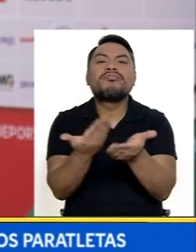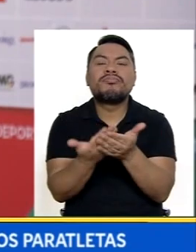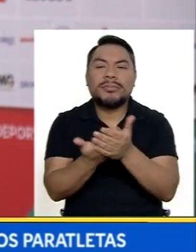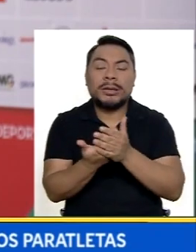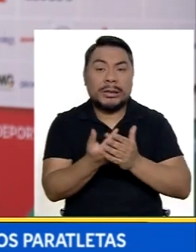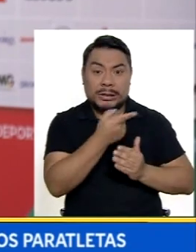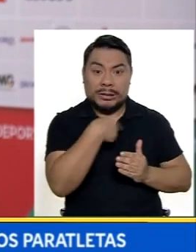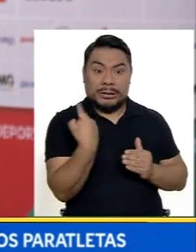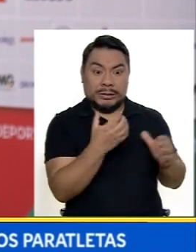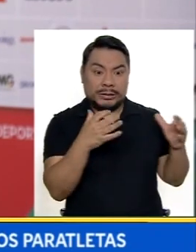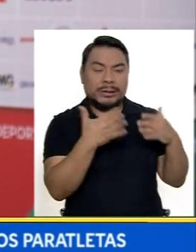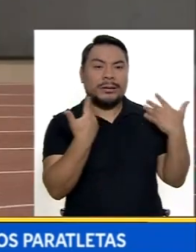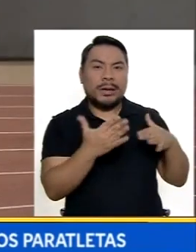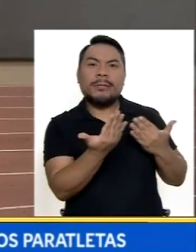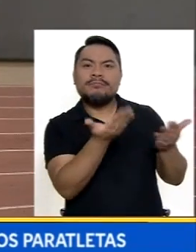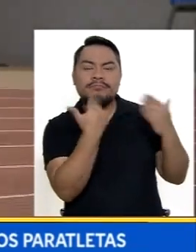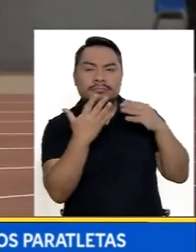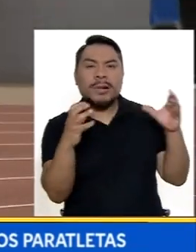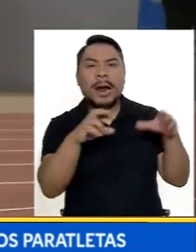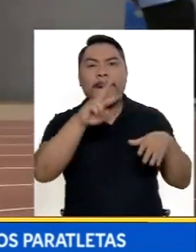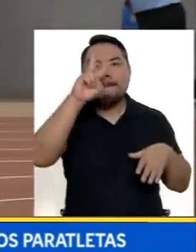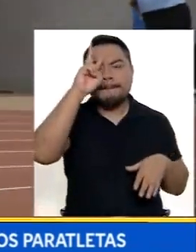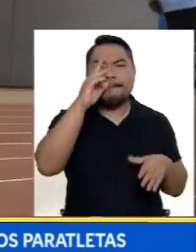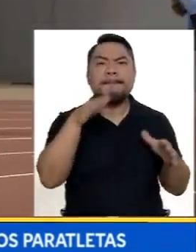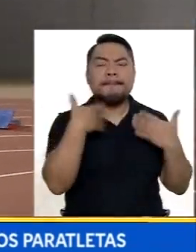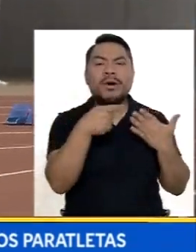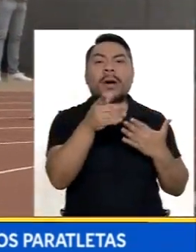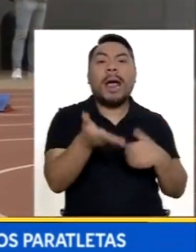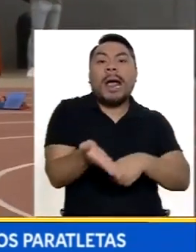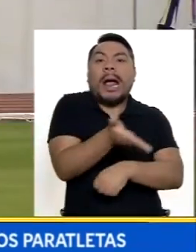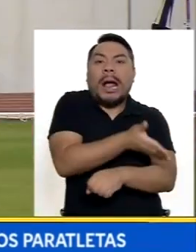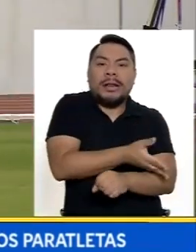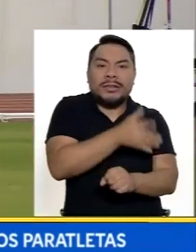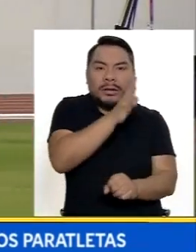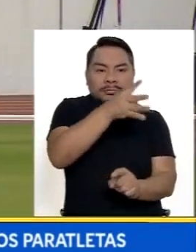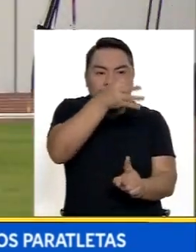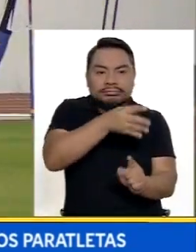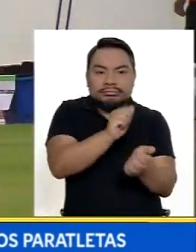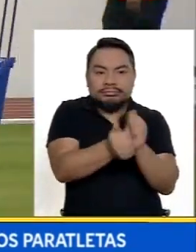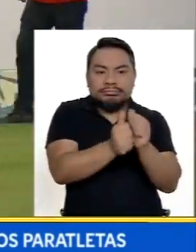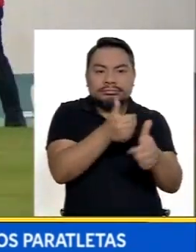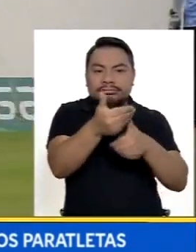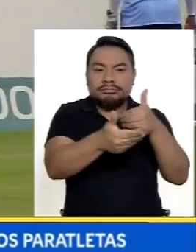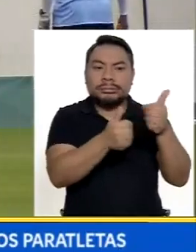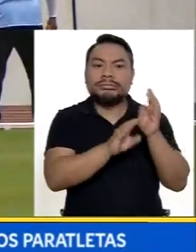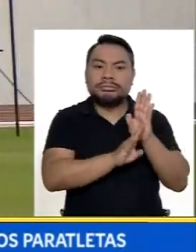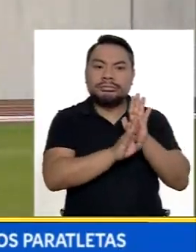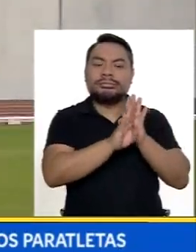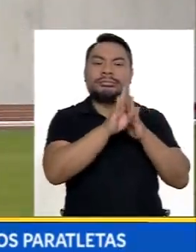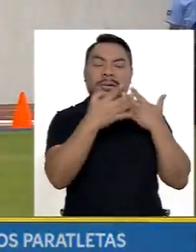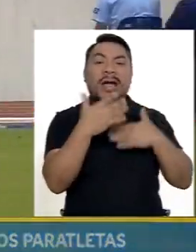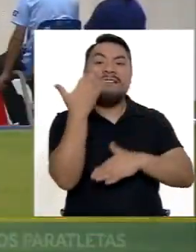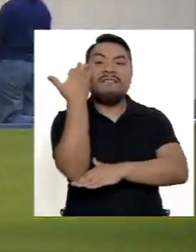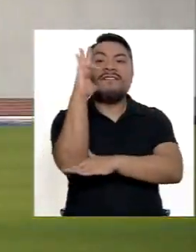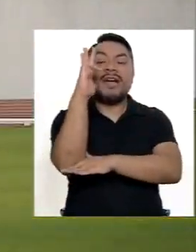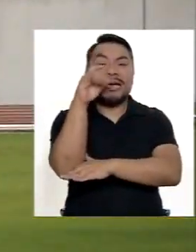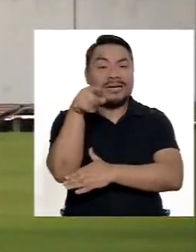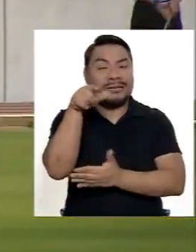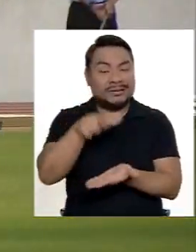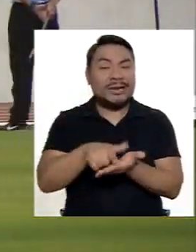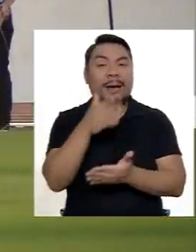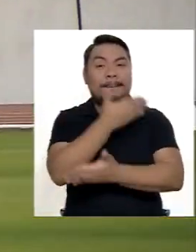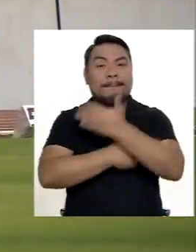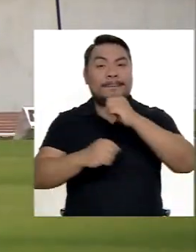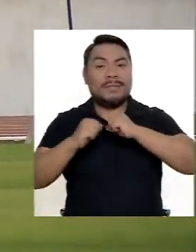tener a más chicos de la preselección de Perú Que puedan validar sus marcas Ya que es avalado por la Federación